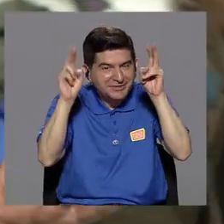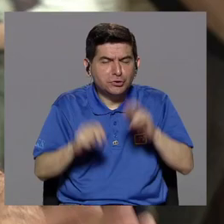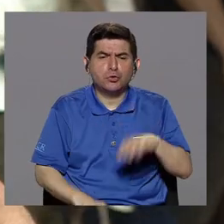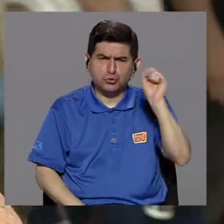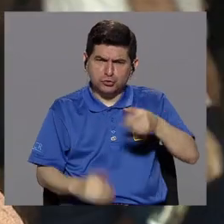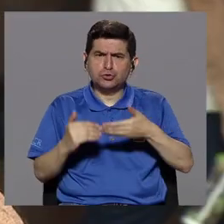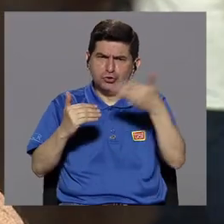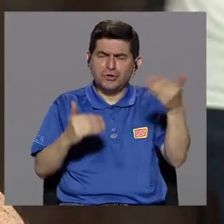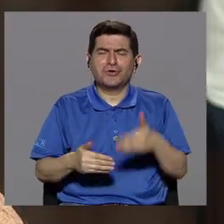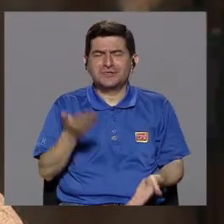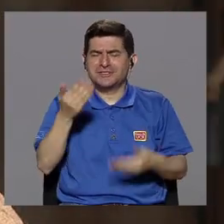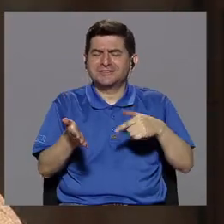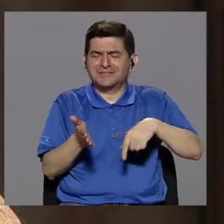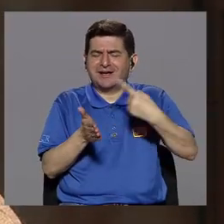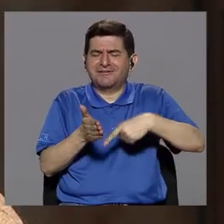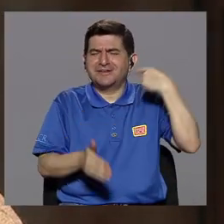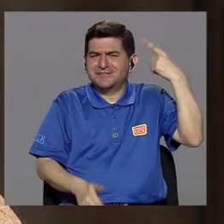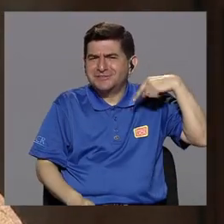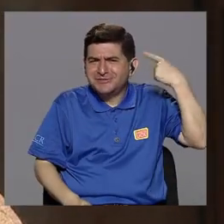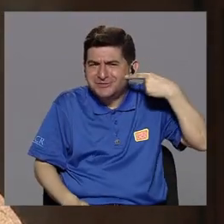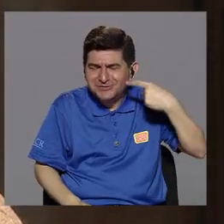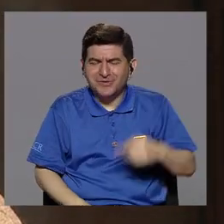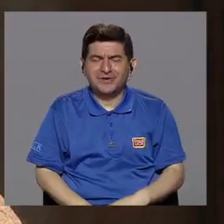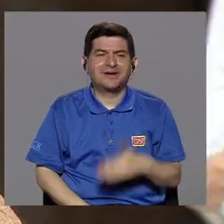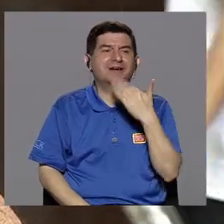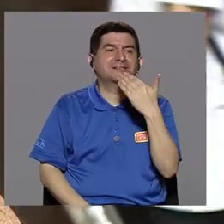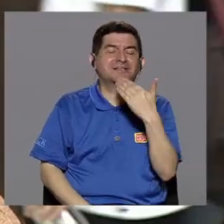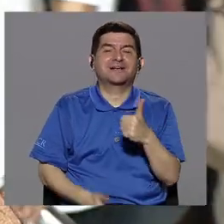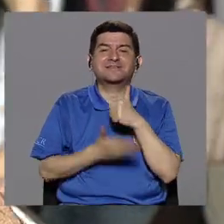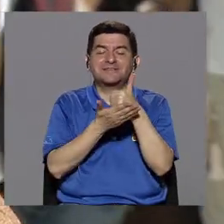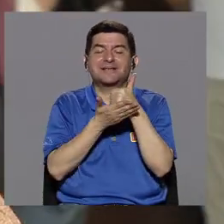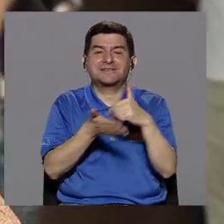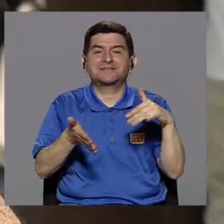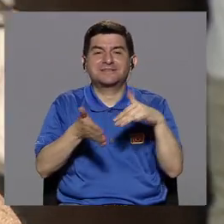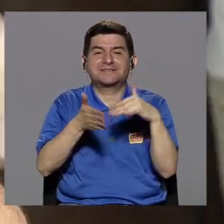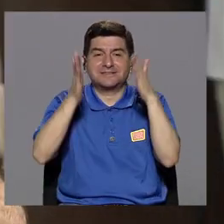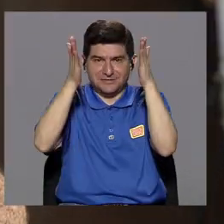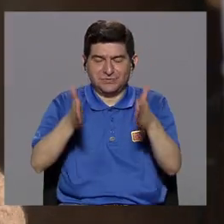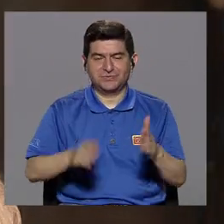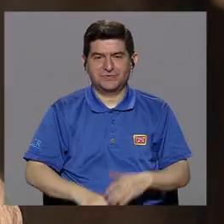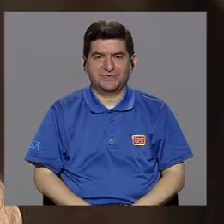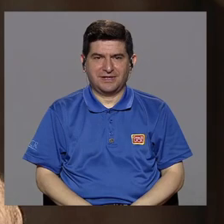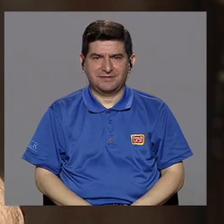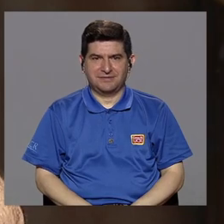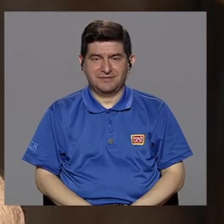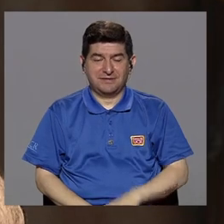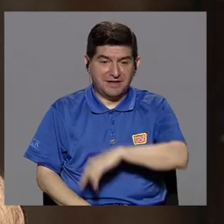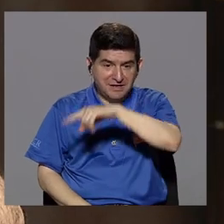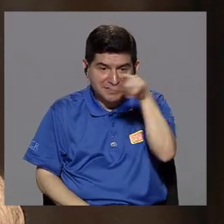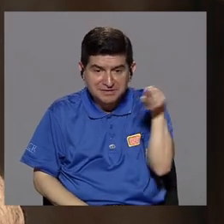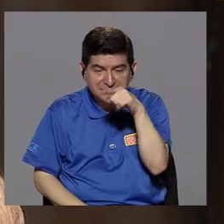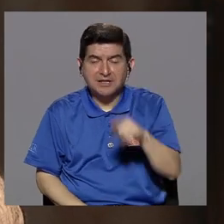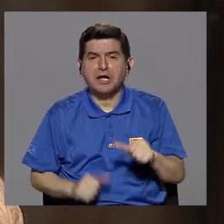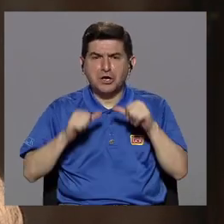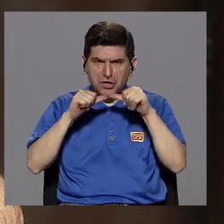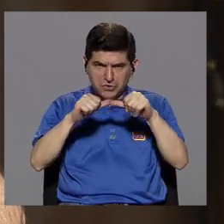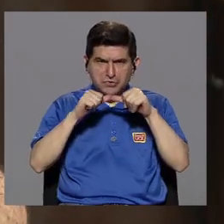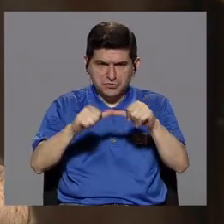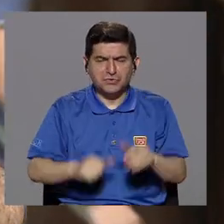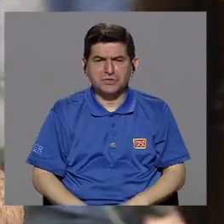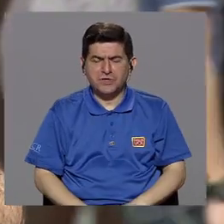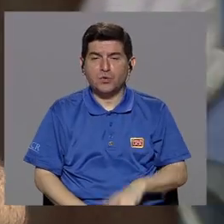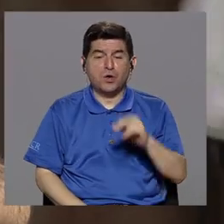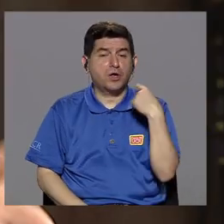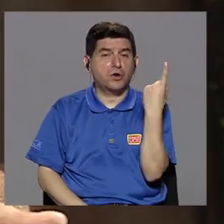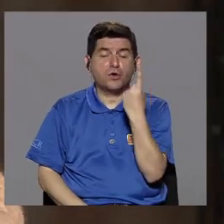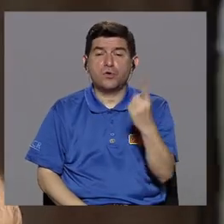locas, por así decirlo, gracias a la colaboración de los estudiantes y que pues muchos de ellos han seguido adelante no solo con